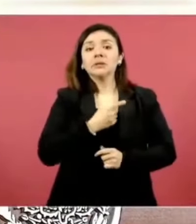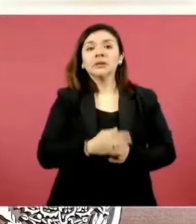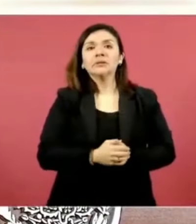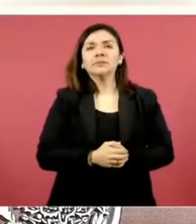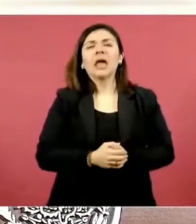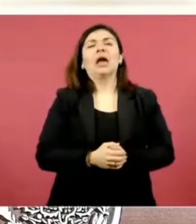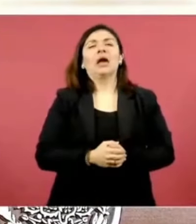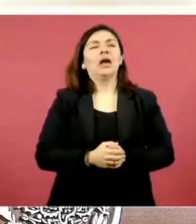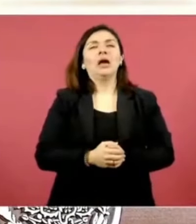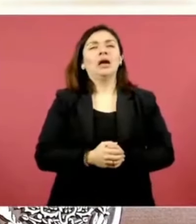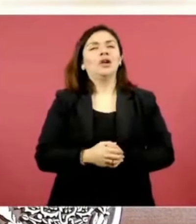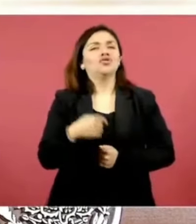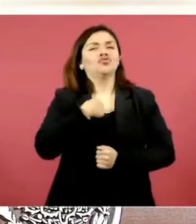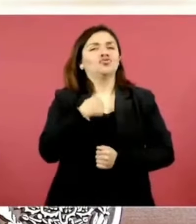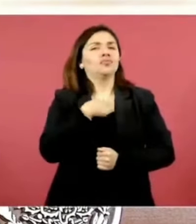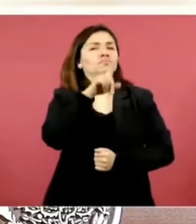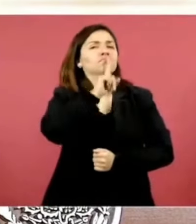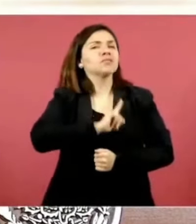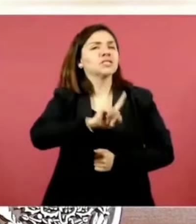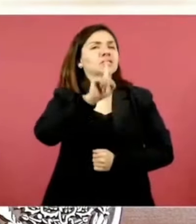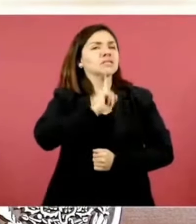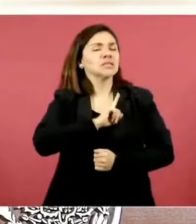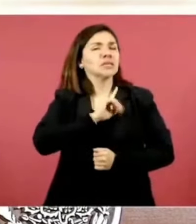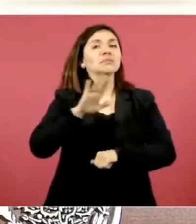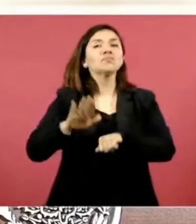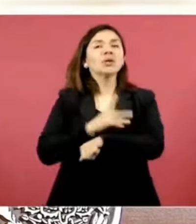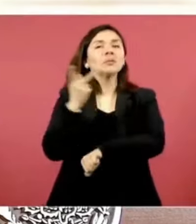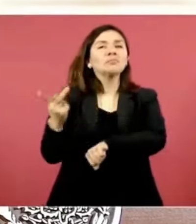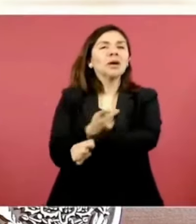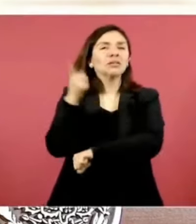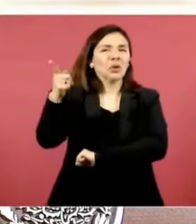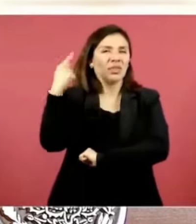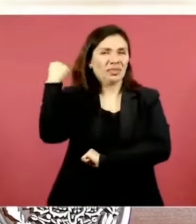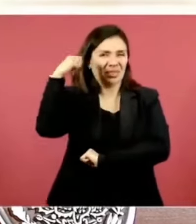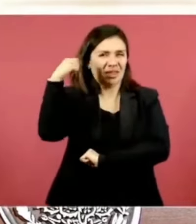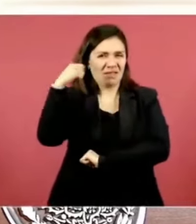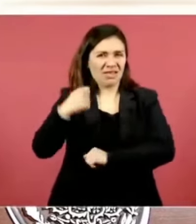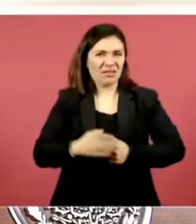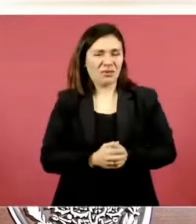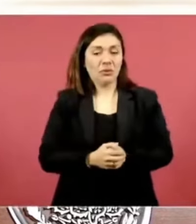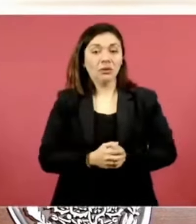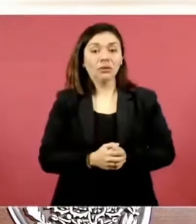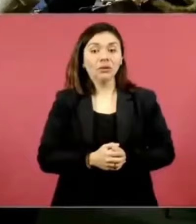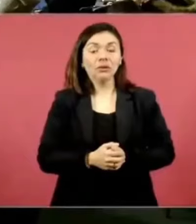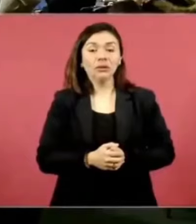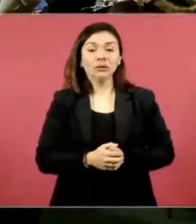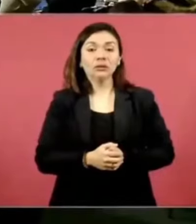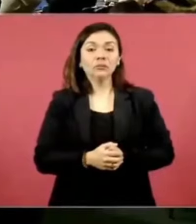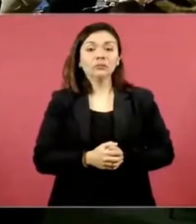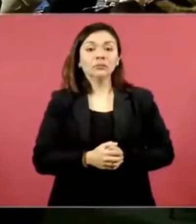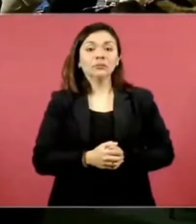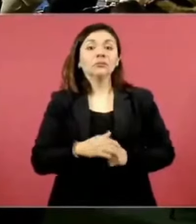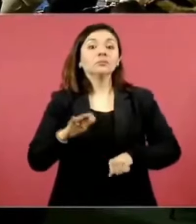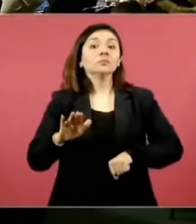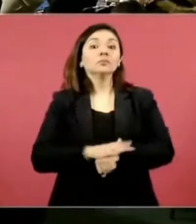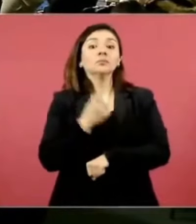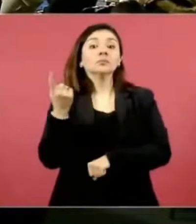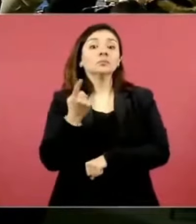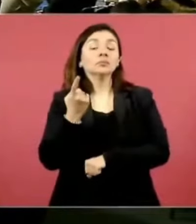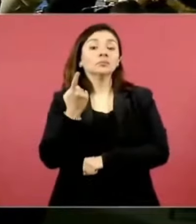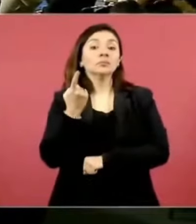engañando o que yo estaba mintiendo lo de Tabasco porque el despliegue fue